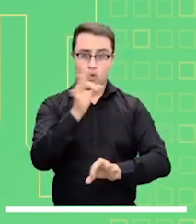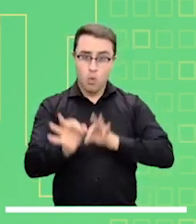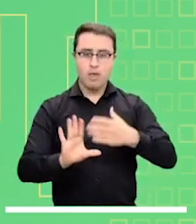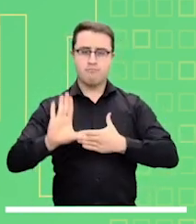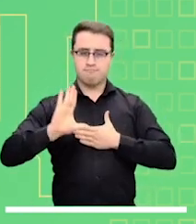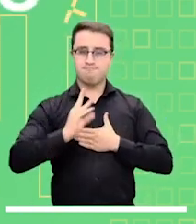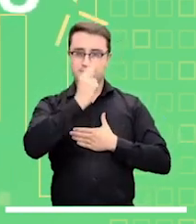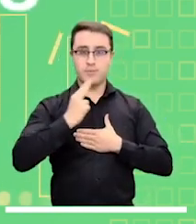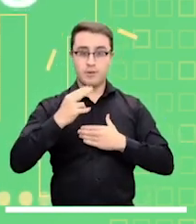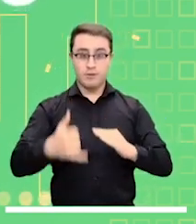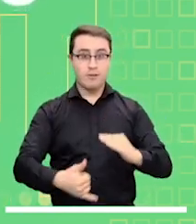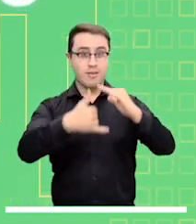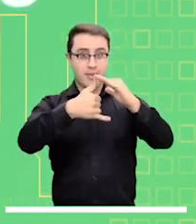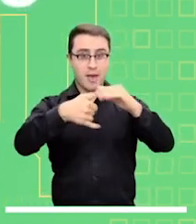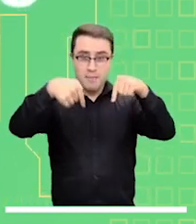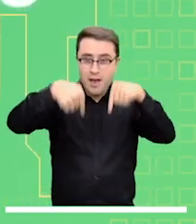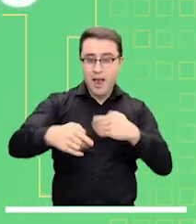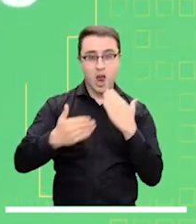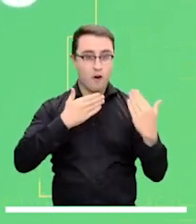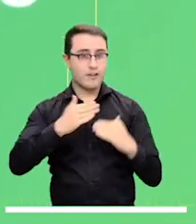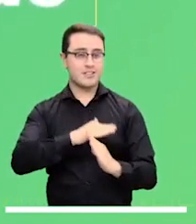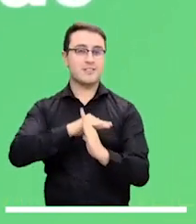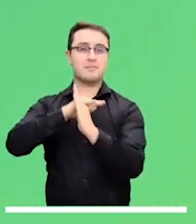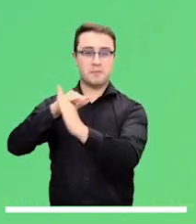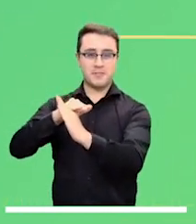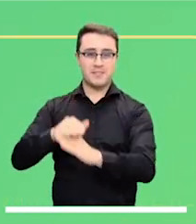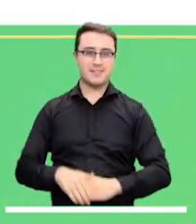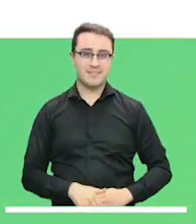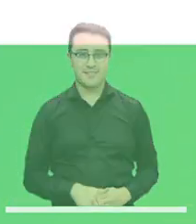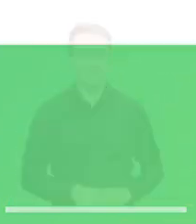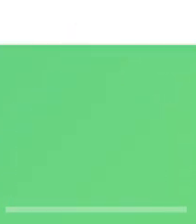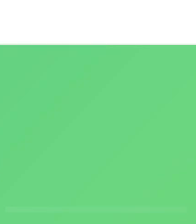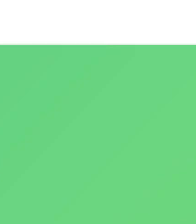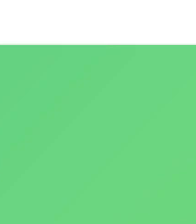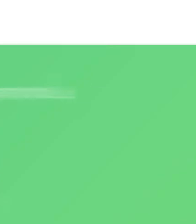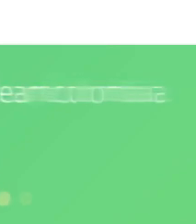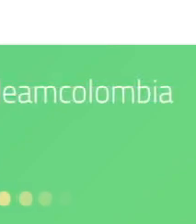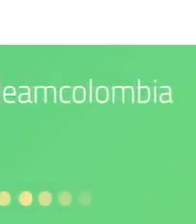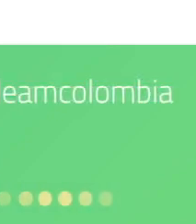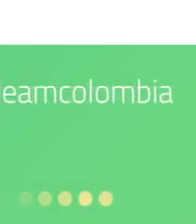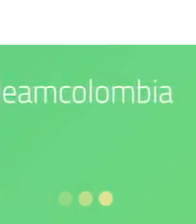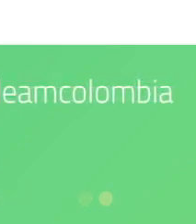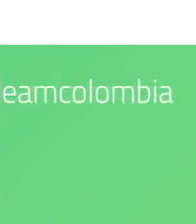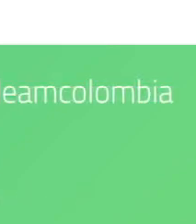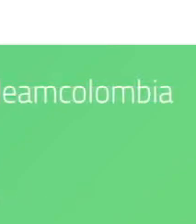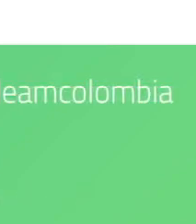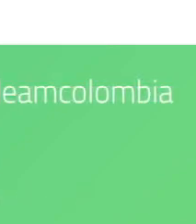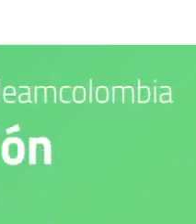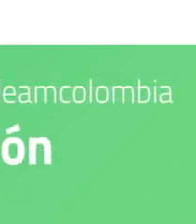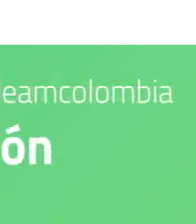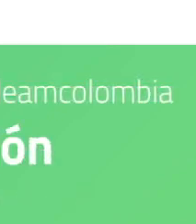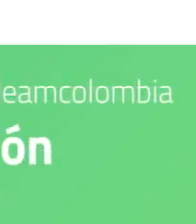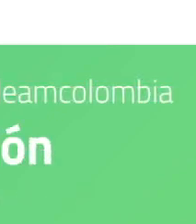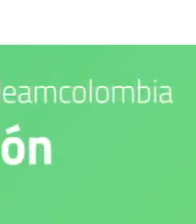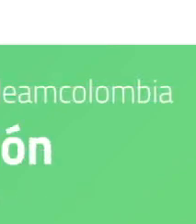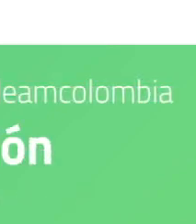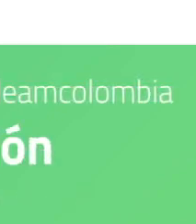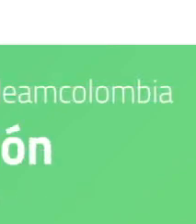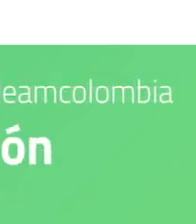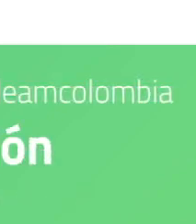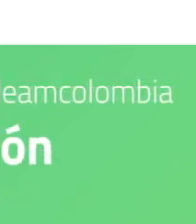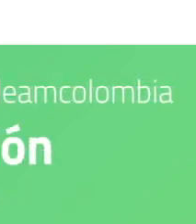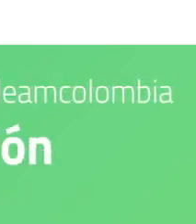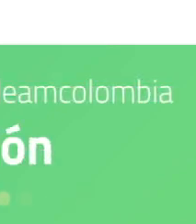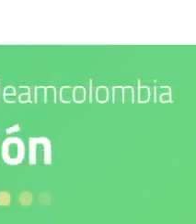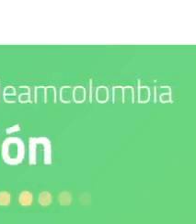Pacífico. Los esperamos en nuestras redes sociales. Nuestro compromiso es con el medio ambiente. IDEAM es confianza